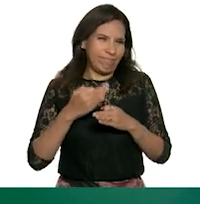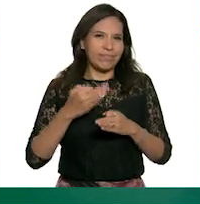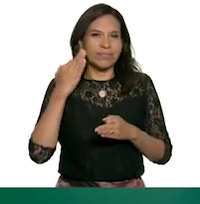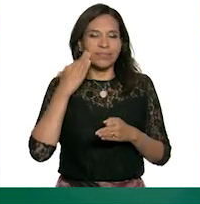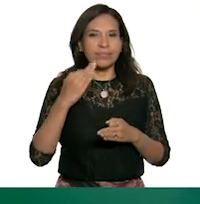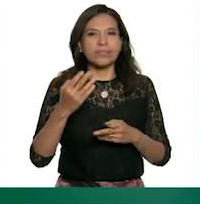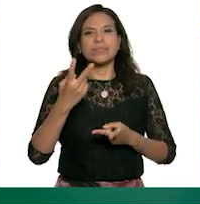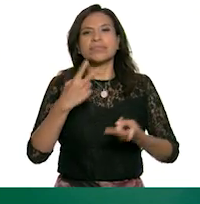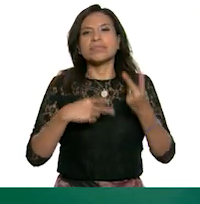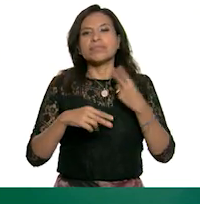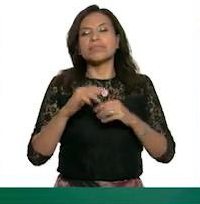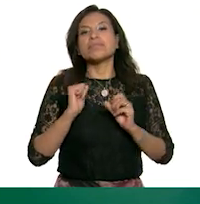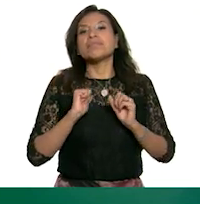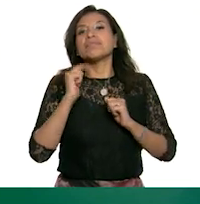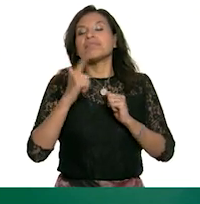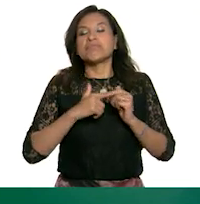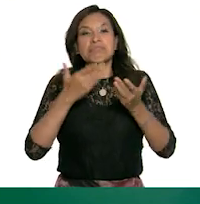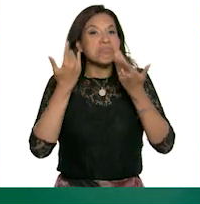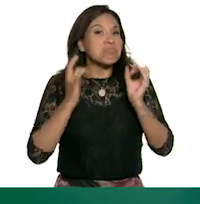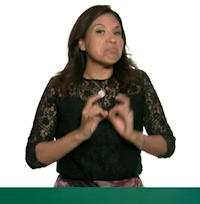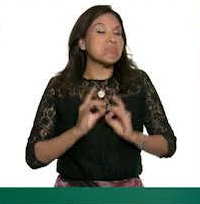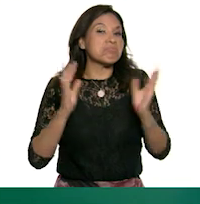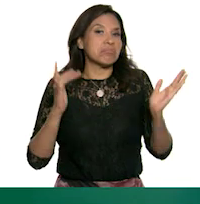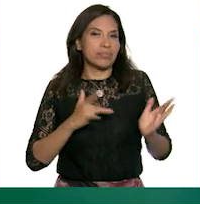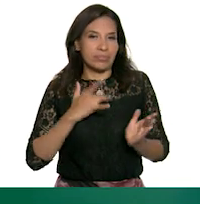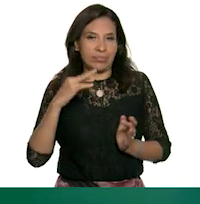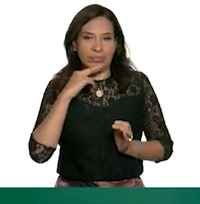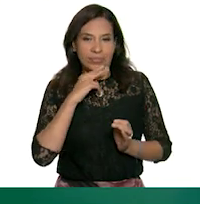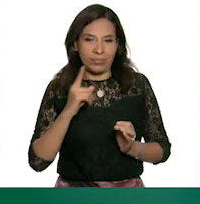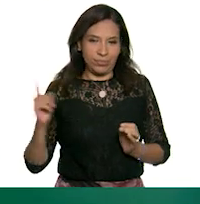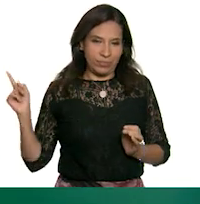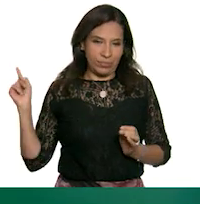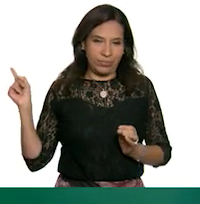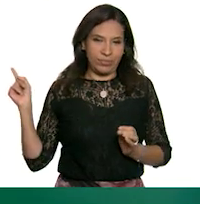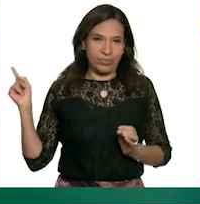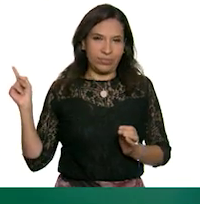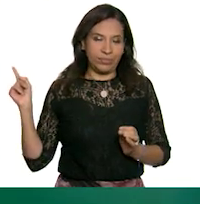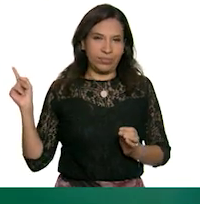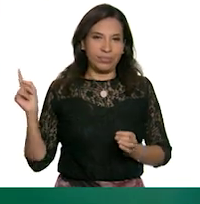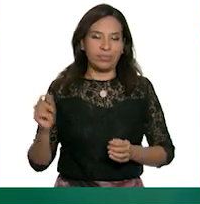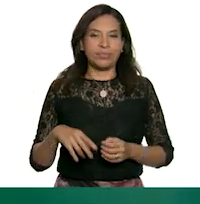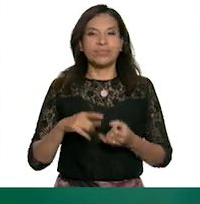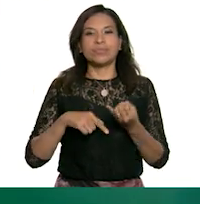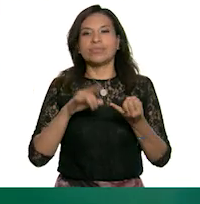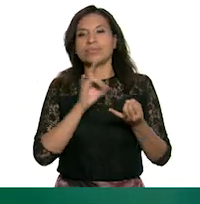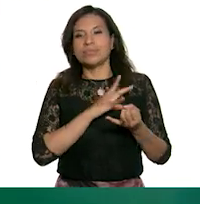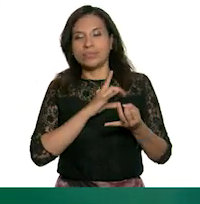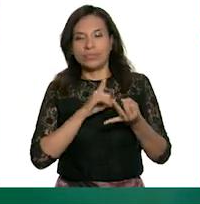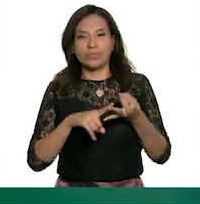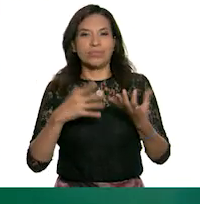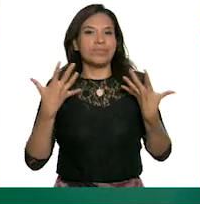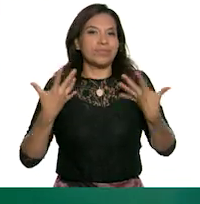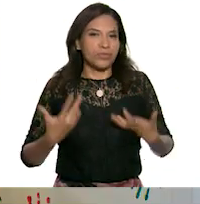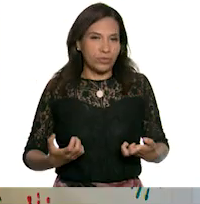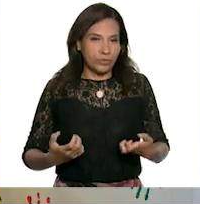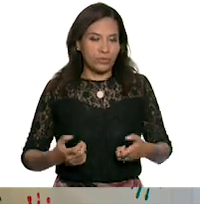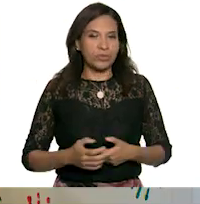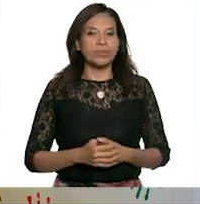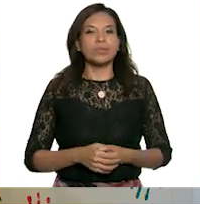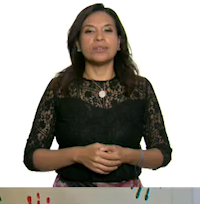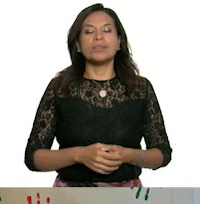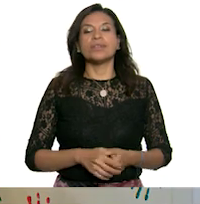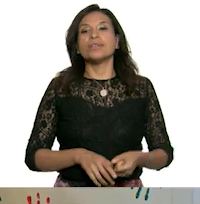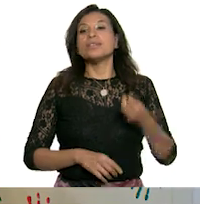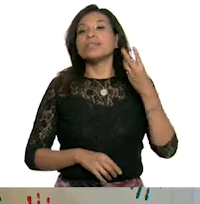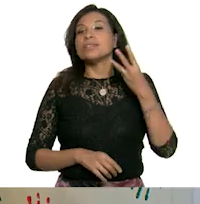producida por algo inesperado y repentino Entonces tenemos al temor al susto Sí